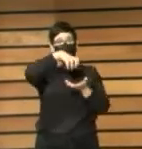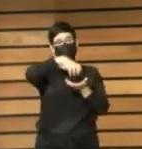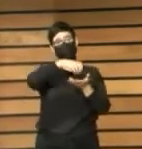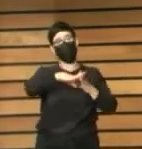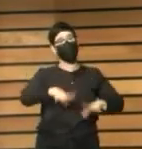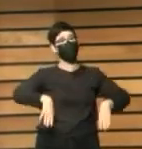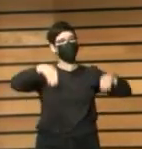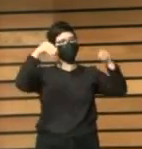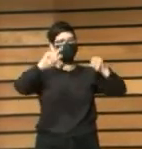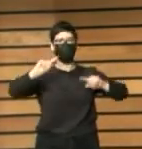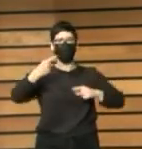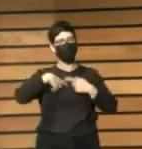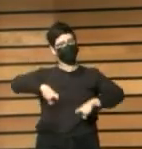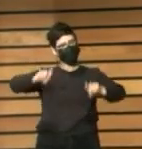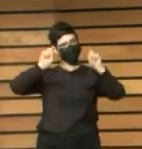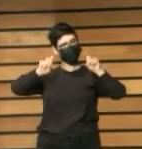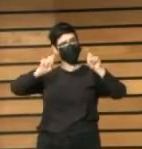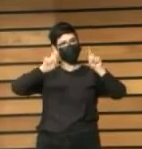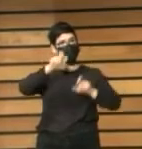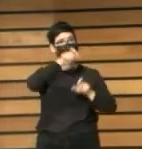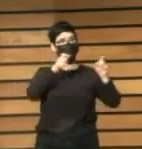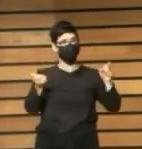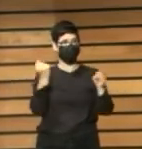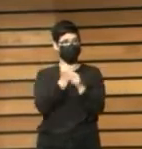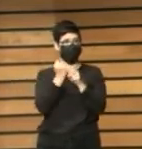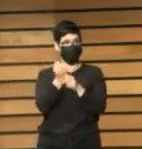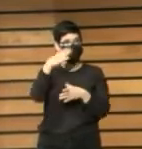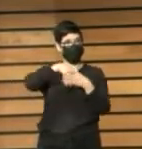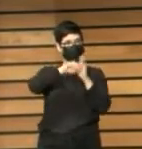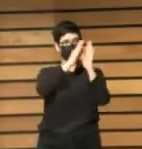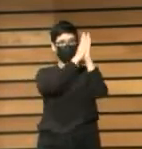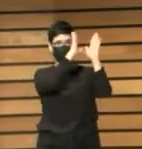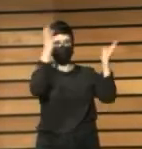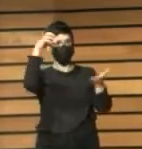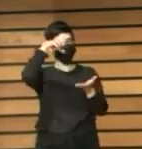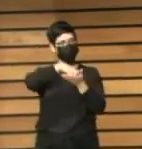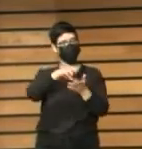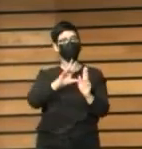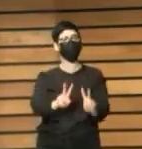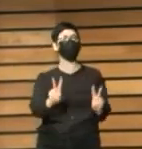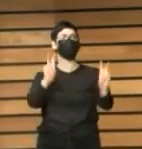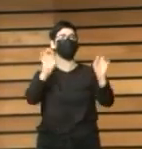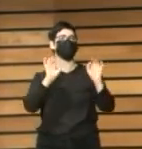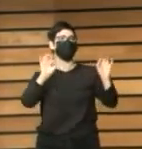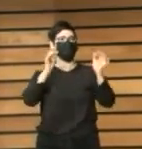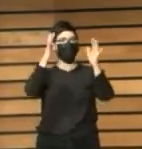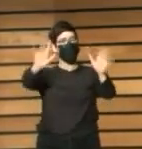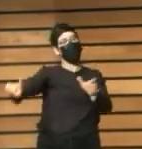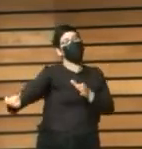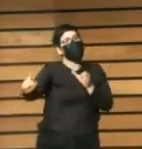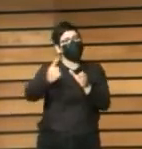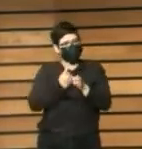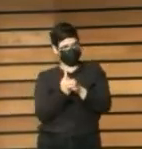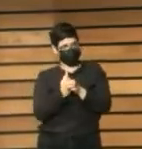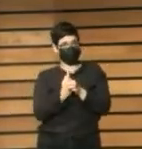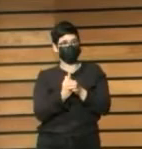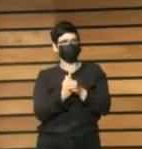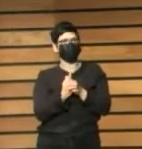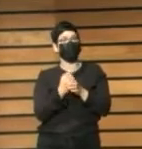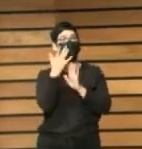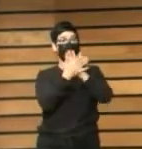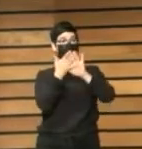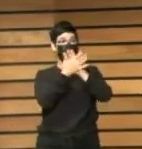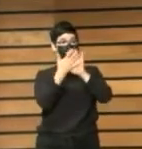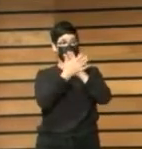propio personal de las bibliotecas en materia de inclusión y cuando decimos del personal en Arucas somos siete personas